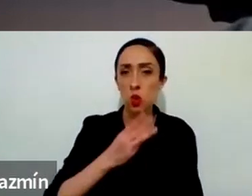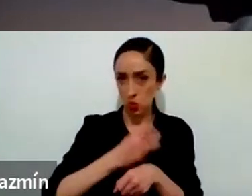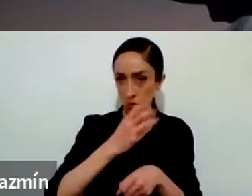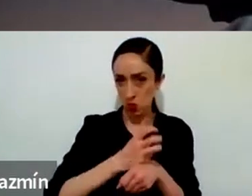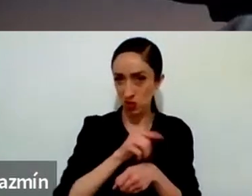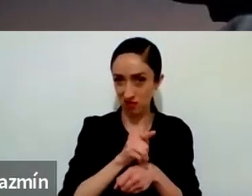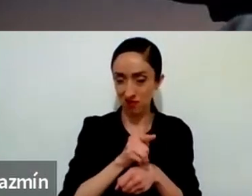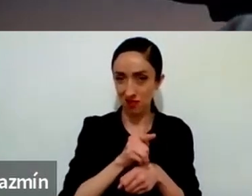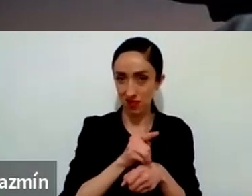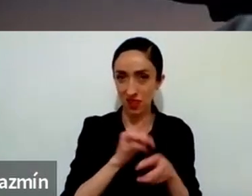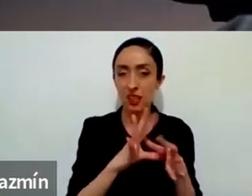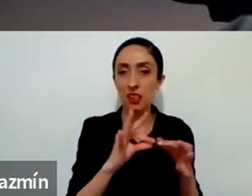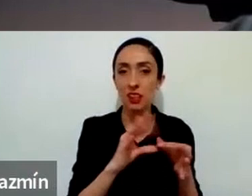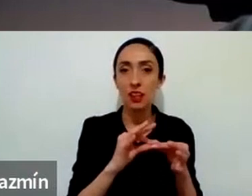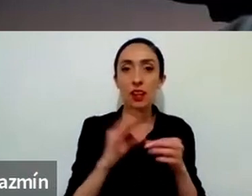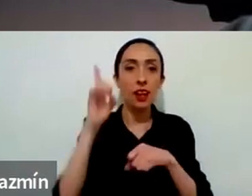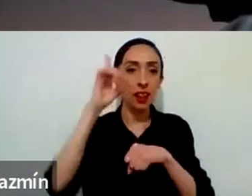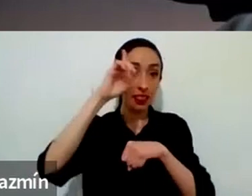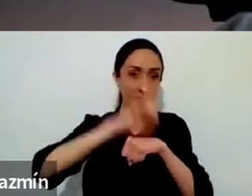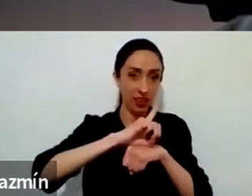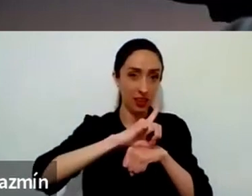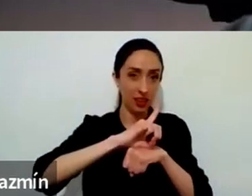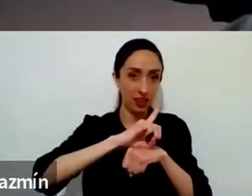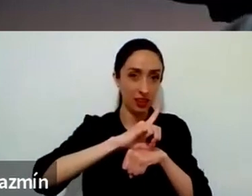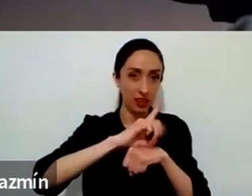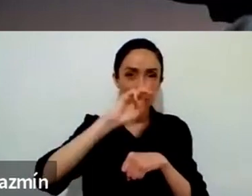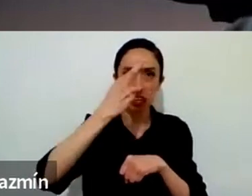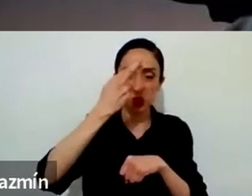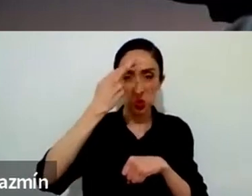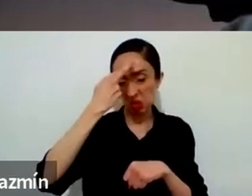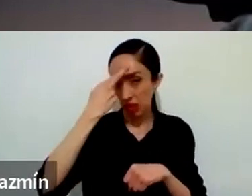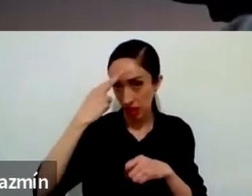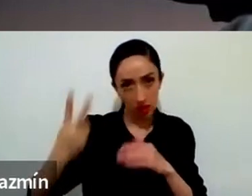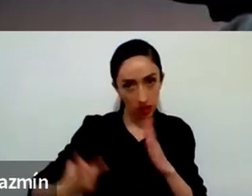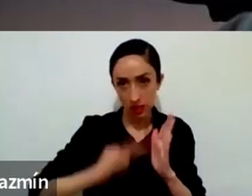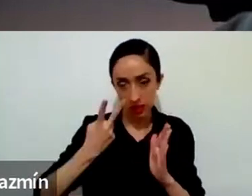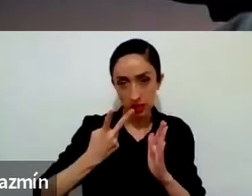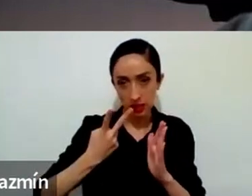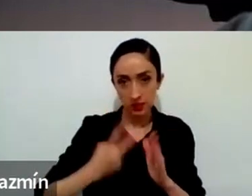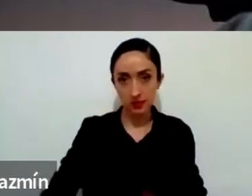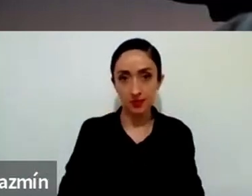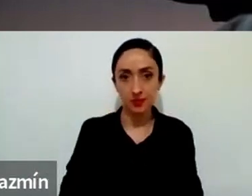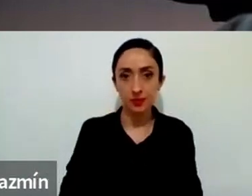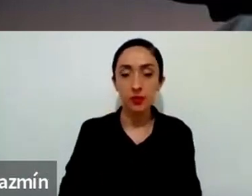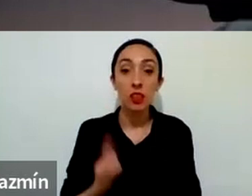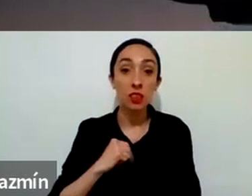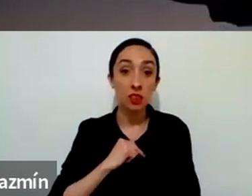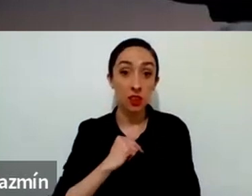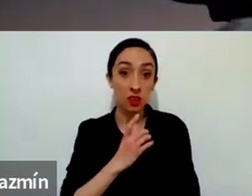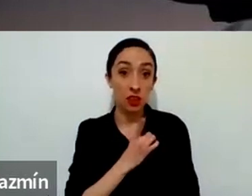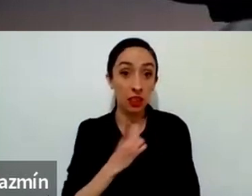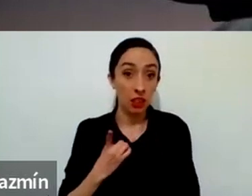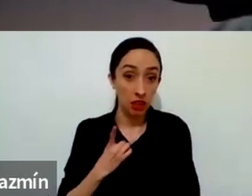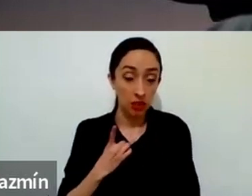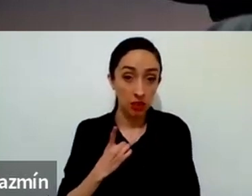día. A ver cómo me ha ido en el día. Entonces aquí se nos propone que vivamos atentos, ¿verdad?